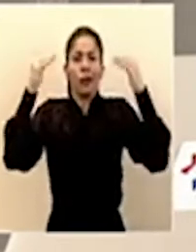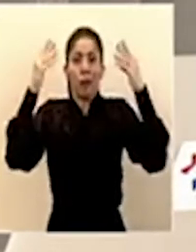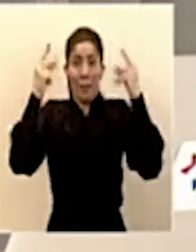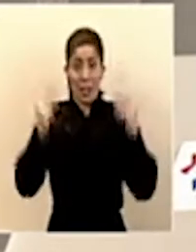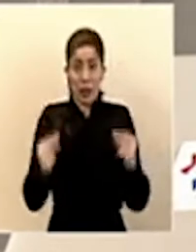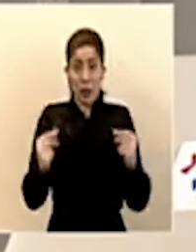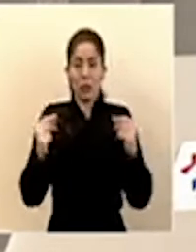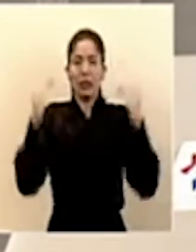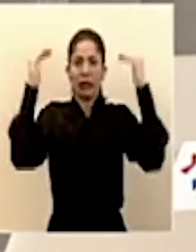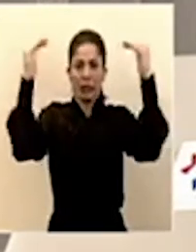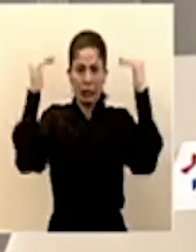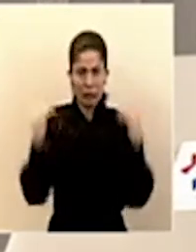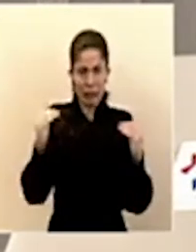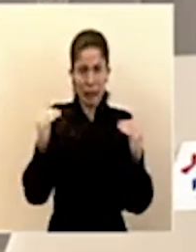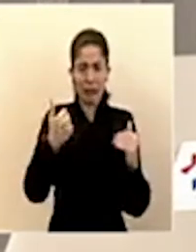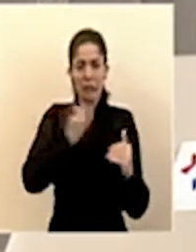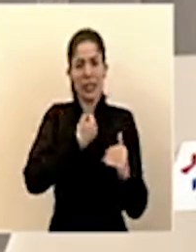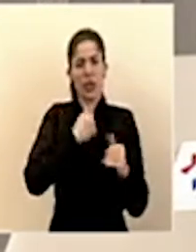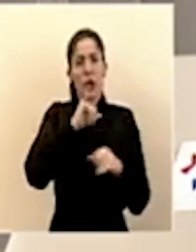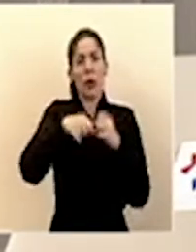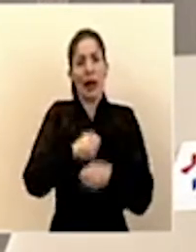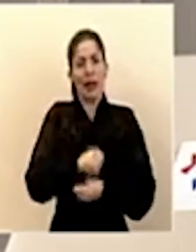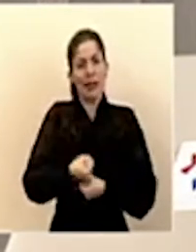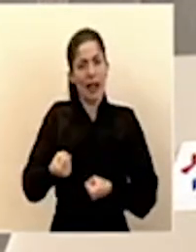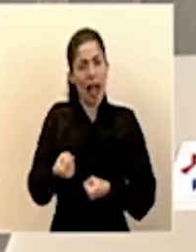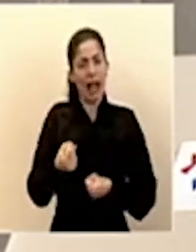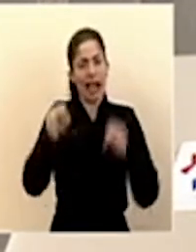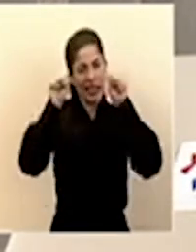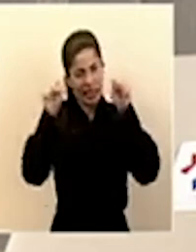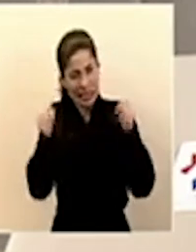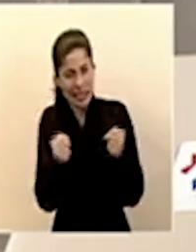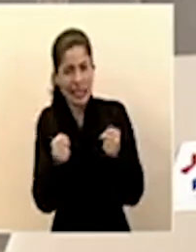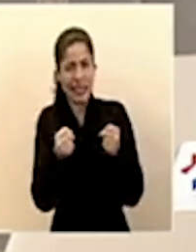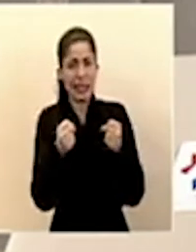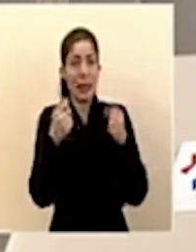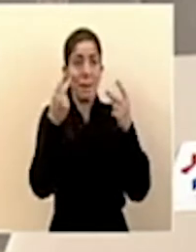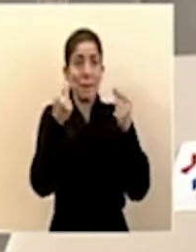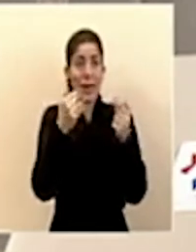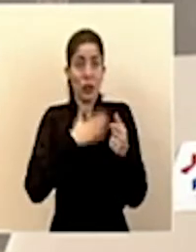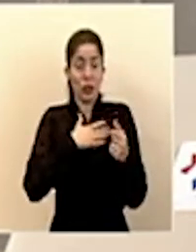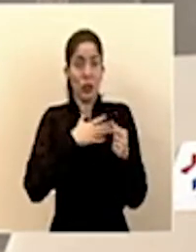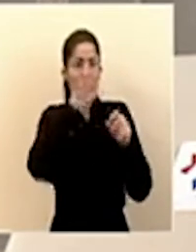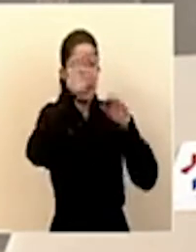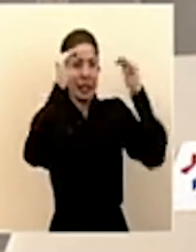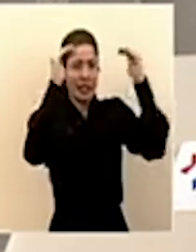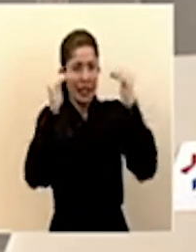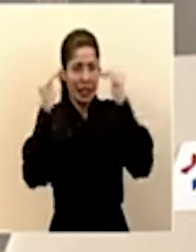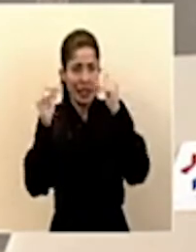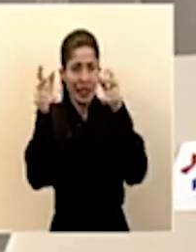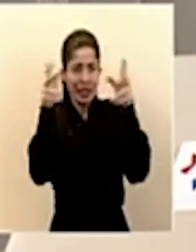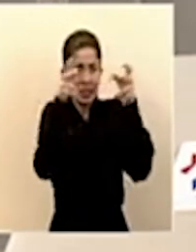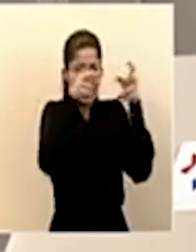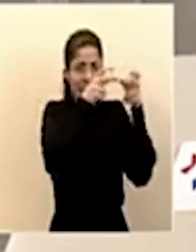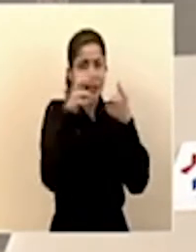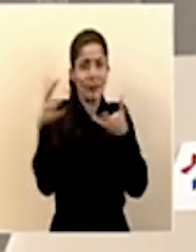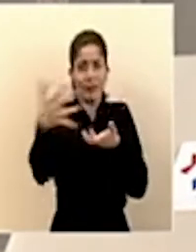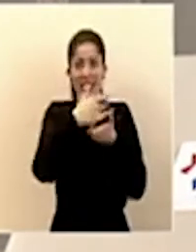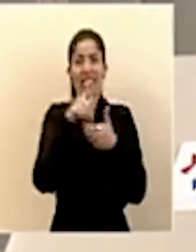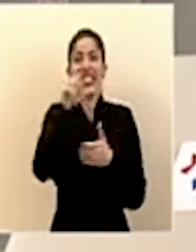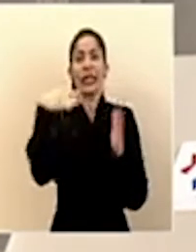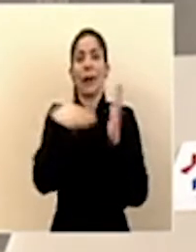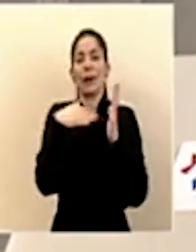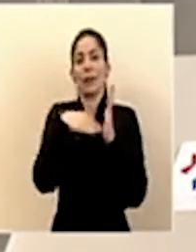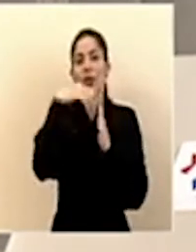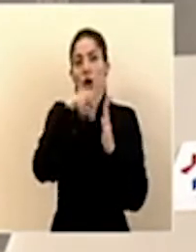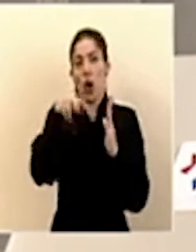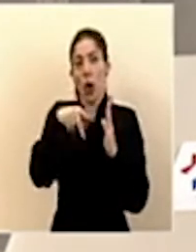presupuesto, el gobierno se va a socar la faja y de ahí se obtendrán 100 mil millones de colones para destinarlo a las personas que más lo